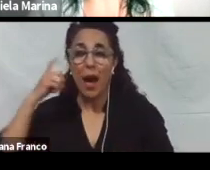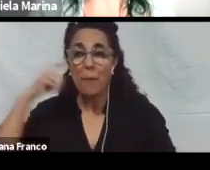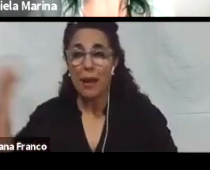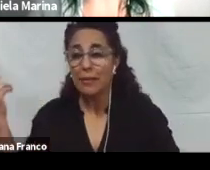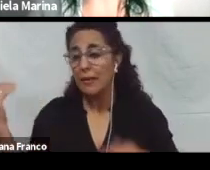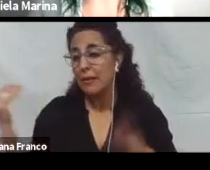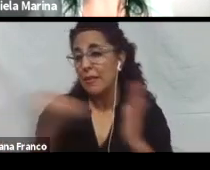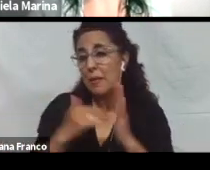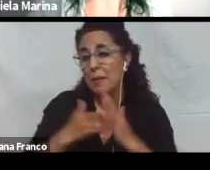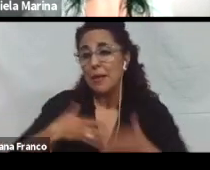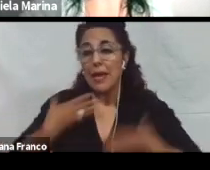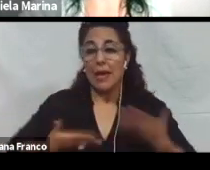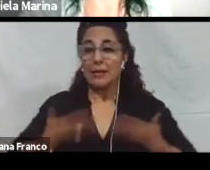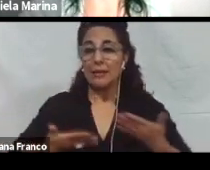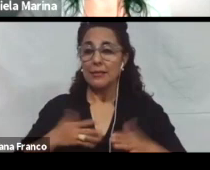de las personas en general.